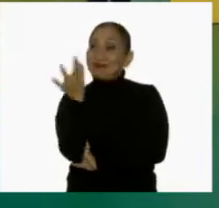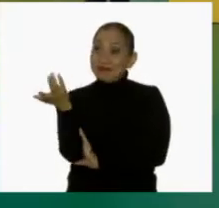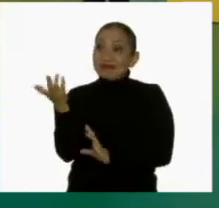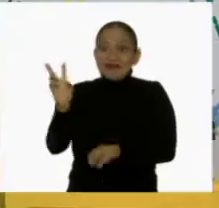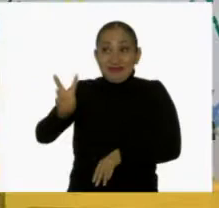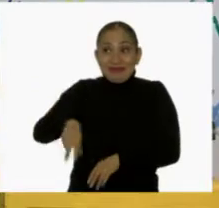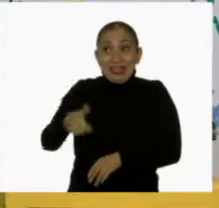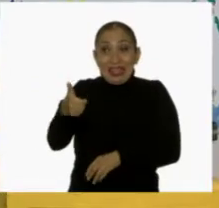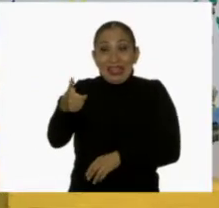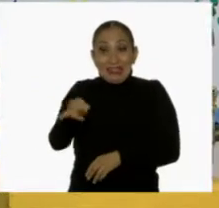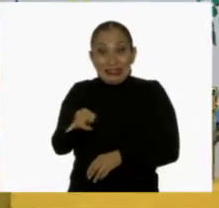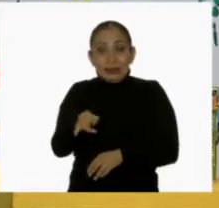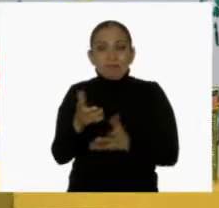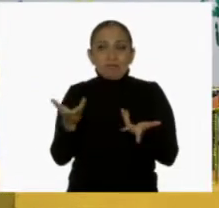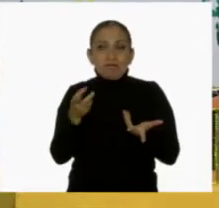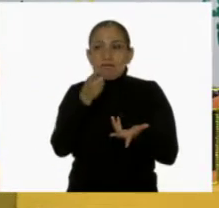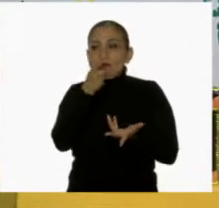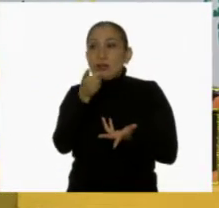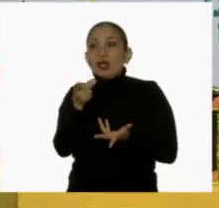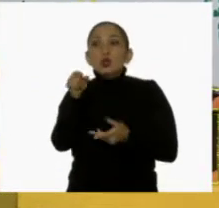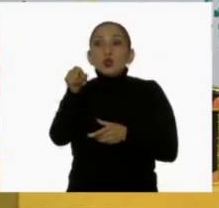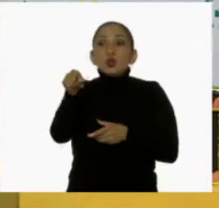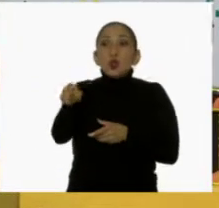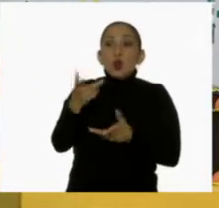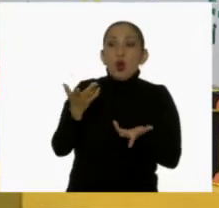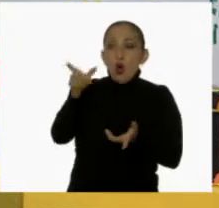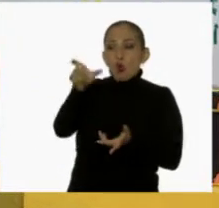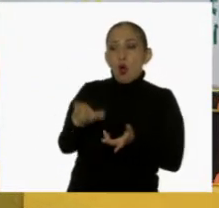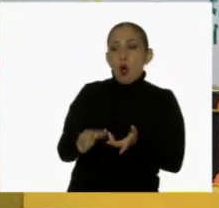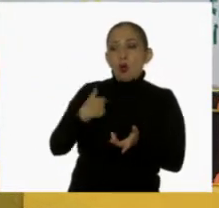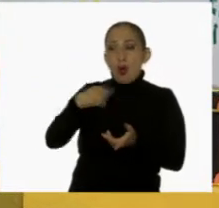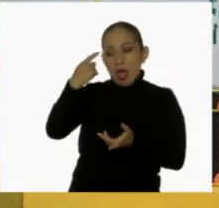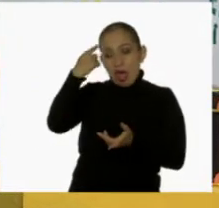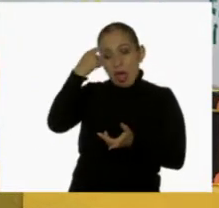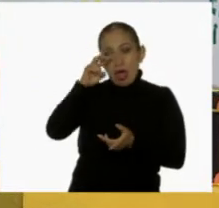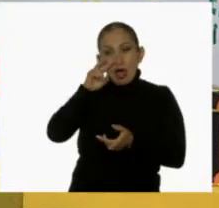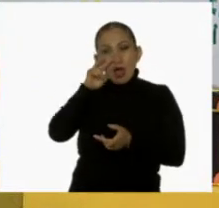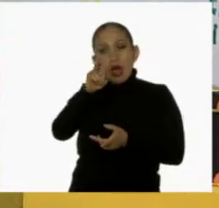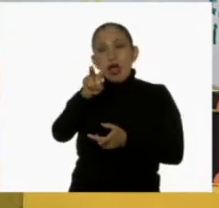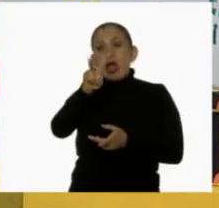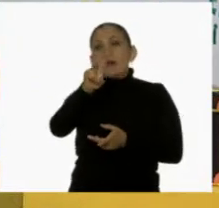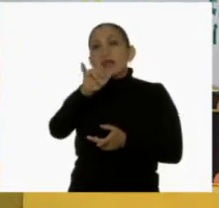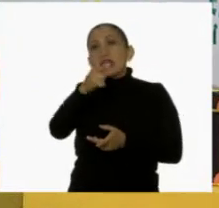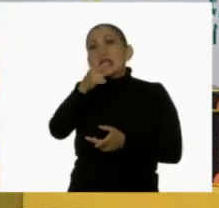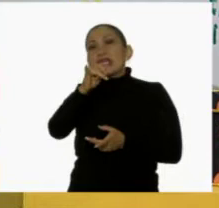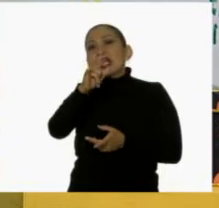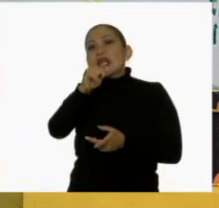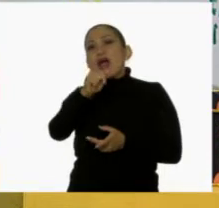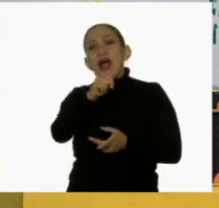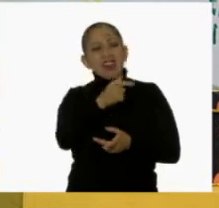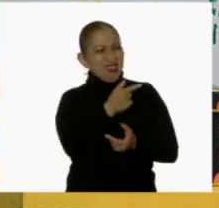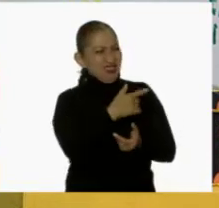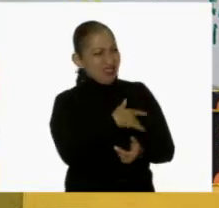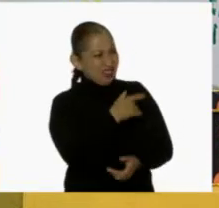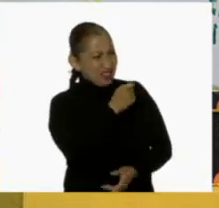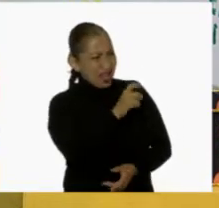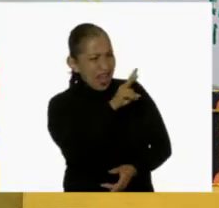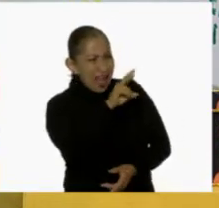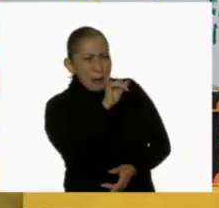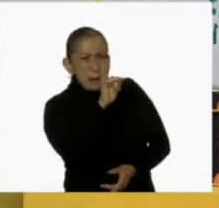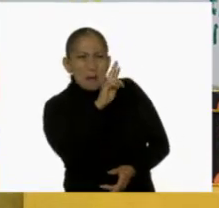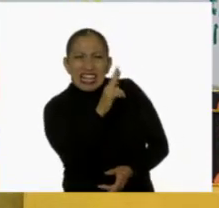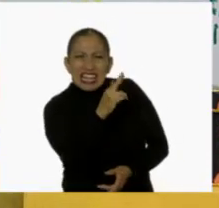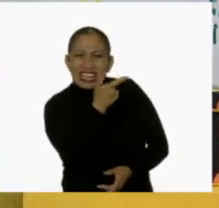así es. Digamos que mantuviste un estado de vigilia. ¿Estado de qué? ¿Virginia?